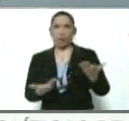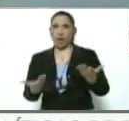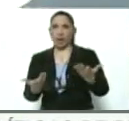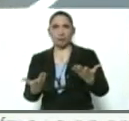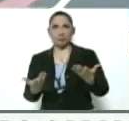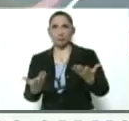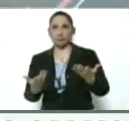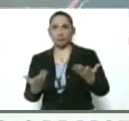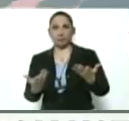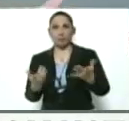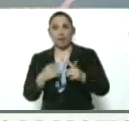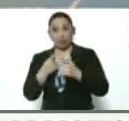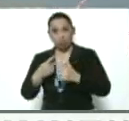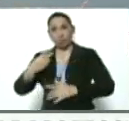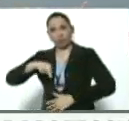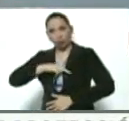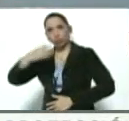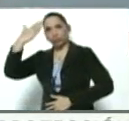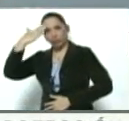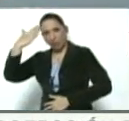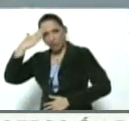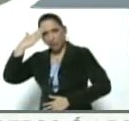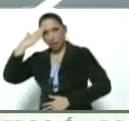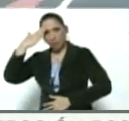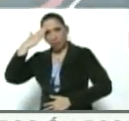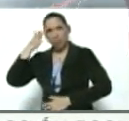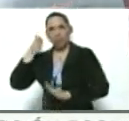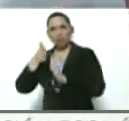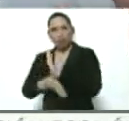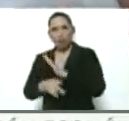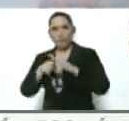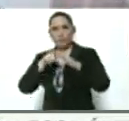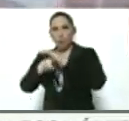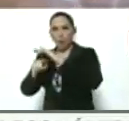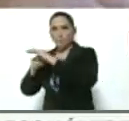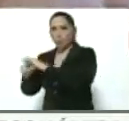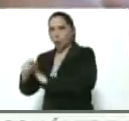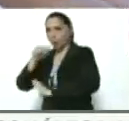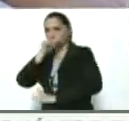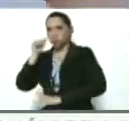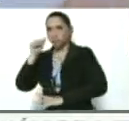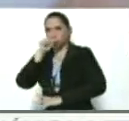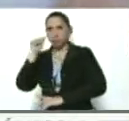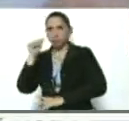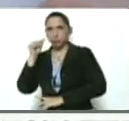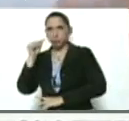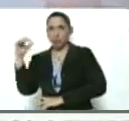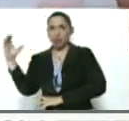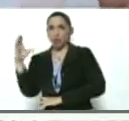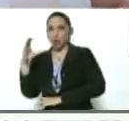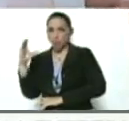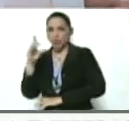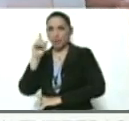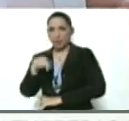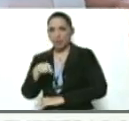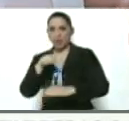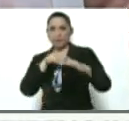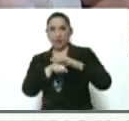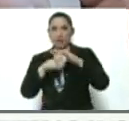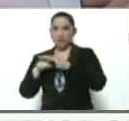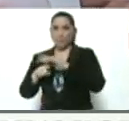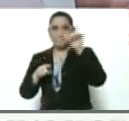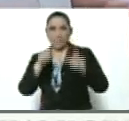Sabíamos también del involucramiento del narcotráfico colombiano y de narcotraficantes